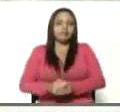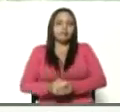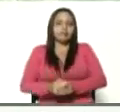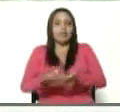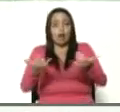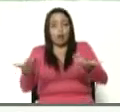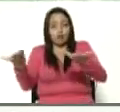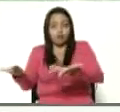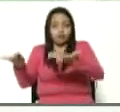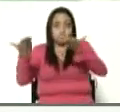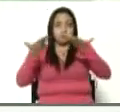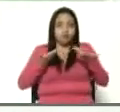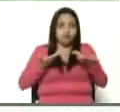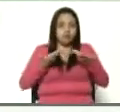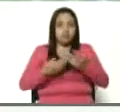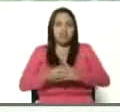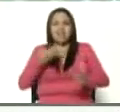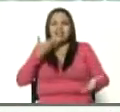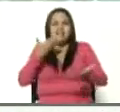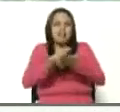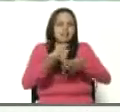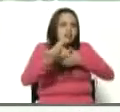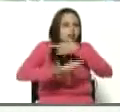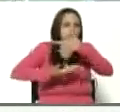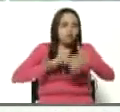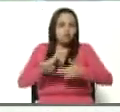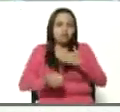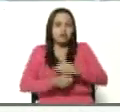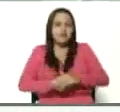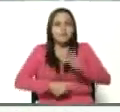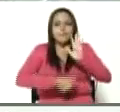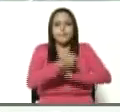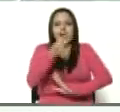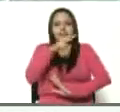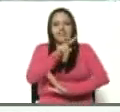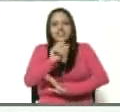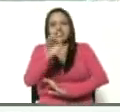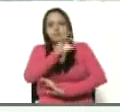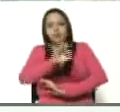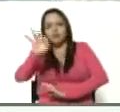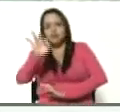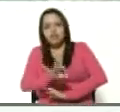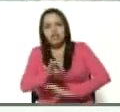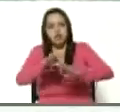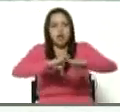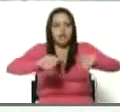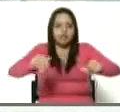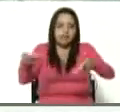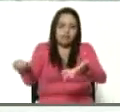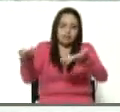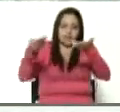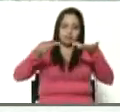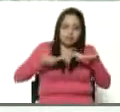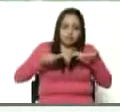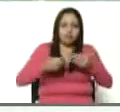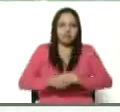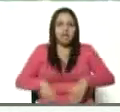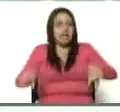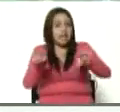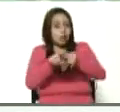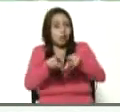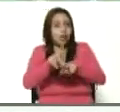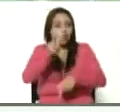recibiendo, además, gracias a la revolución, más del 20% de las tierras adjudicadas, lo que representa